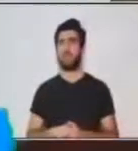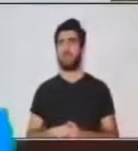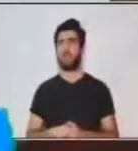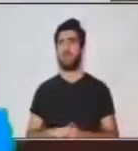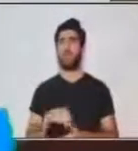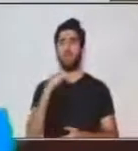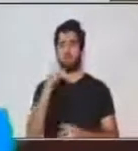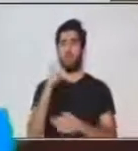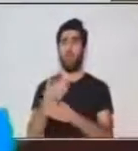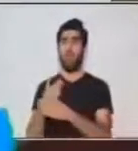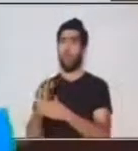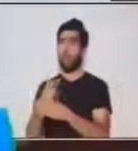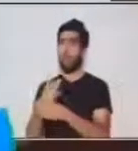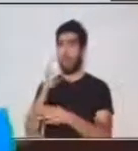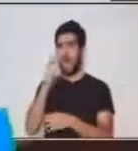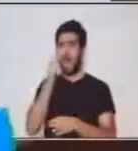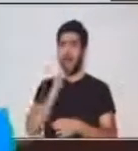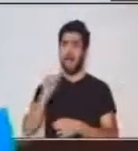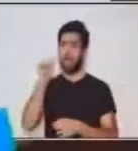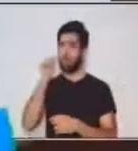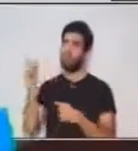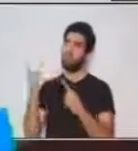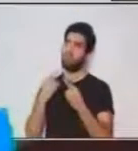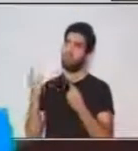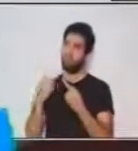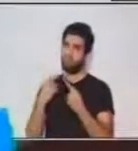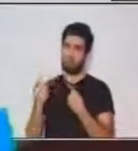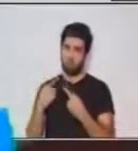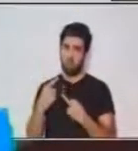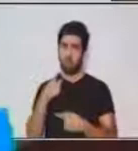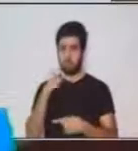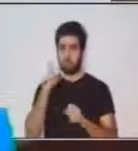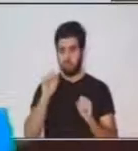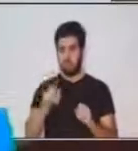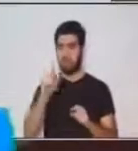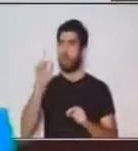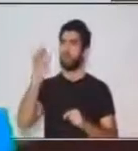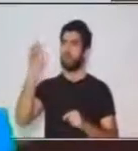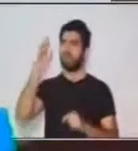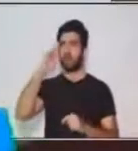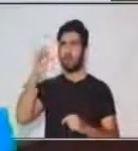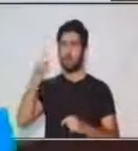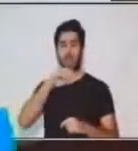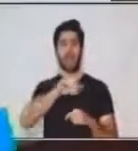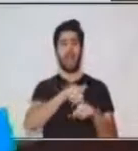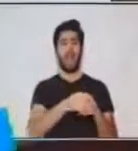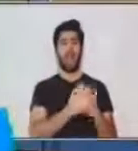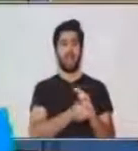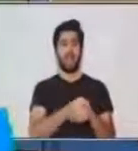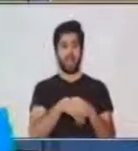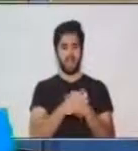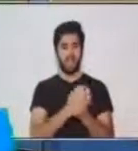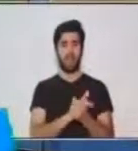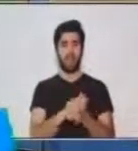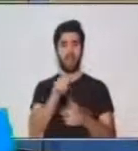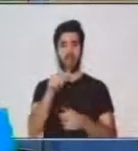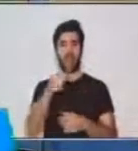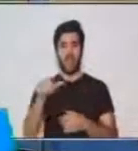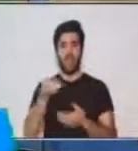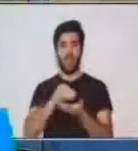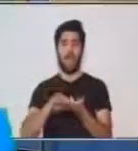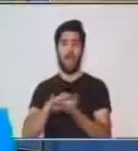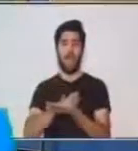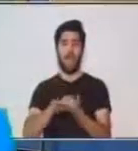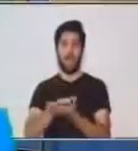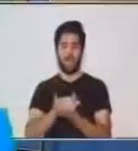Comparte con un adulto lo aprendido. Te recordamos, lávate las manos con agua y con